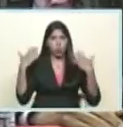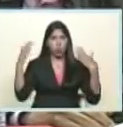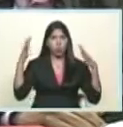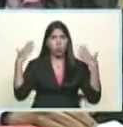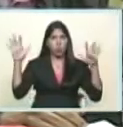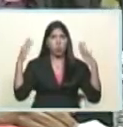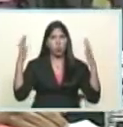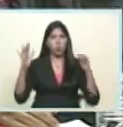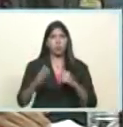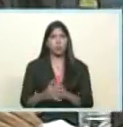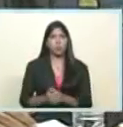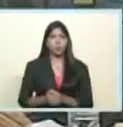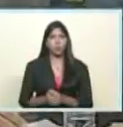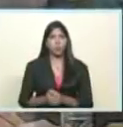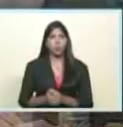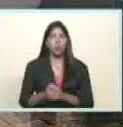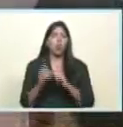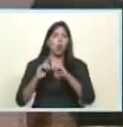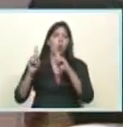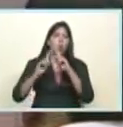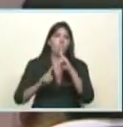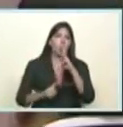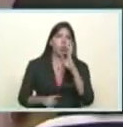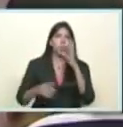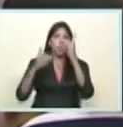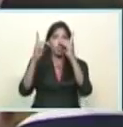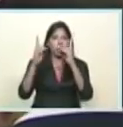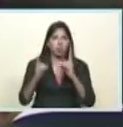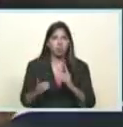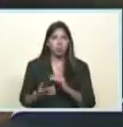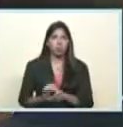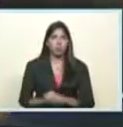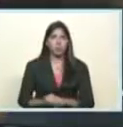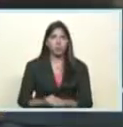otras medidas que